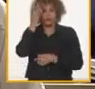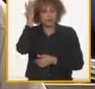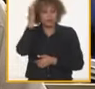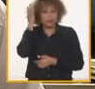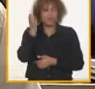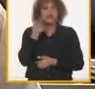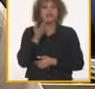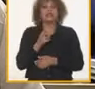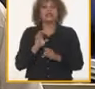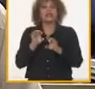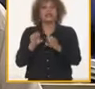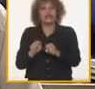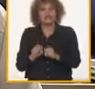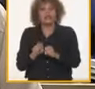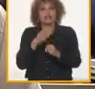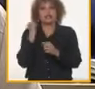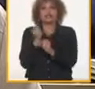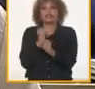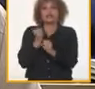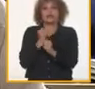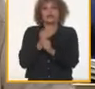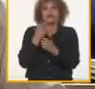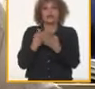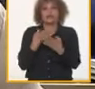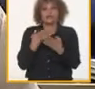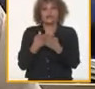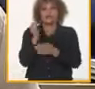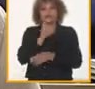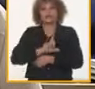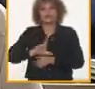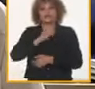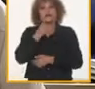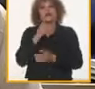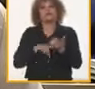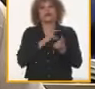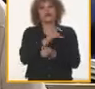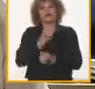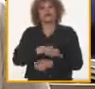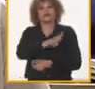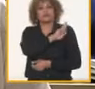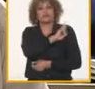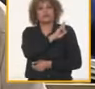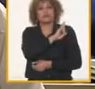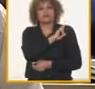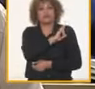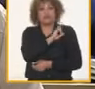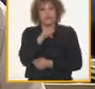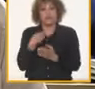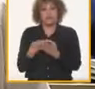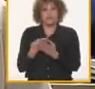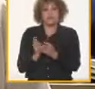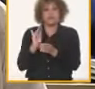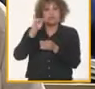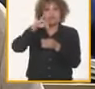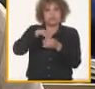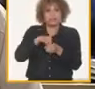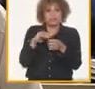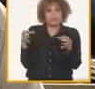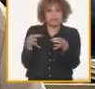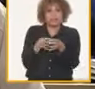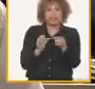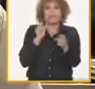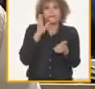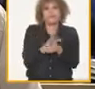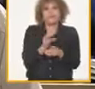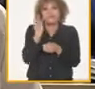y fortalecer el papel de la empresa estatal socialista yo creo que el partido tiene la responsabilidad que esa empresa integral que está naciendo